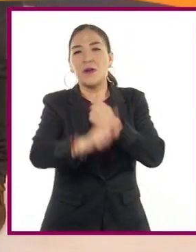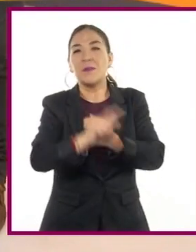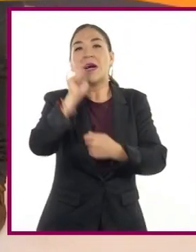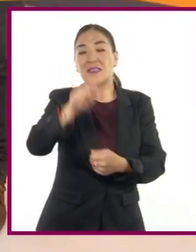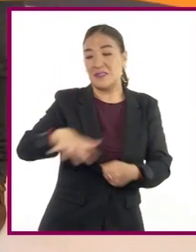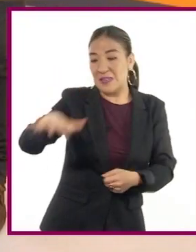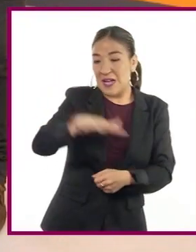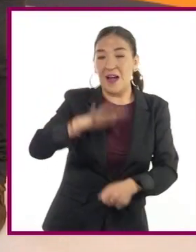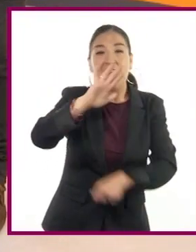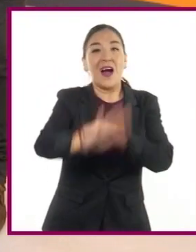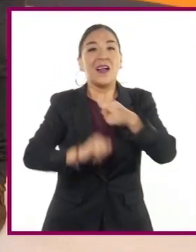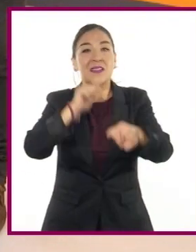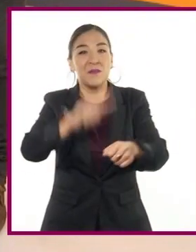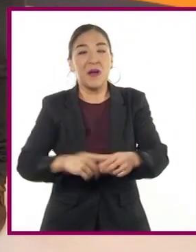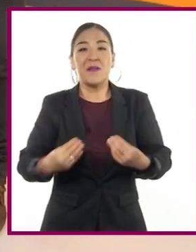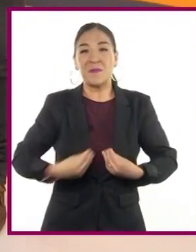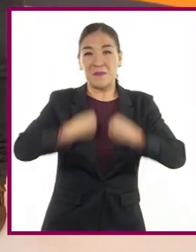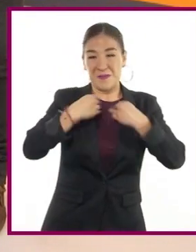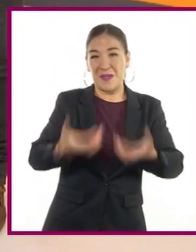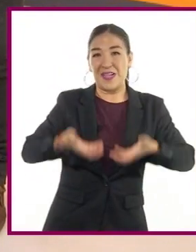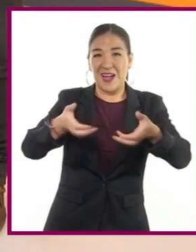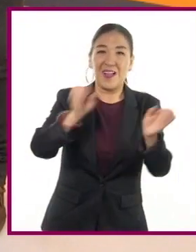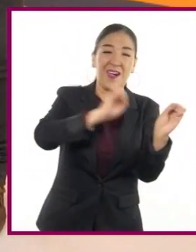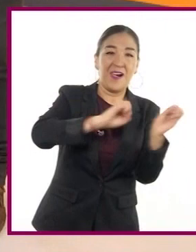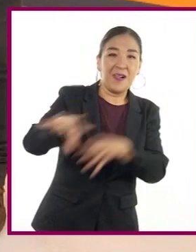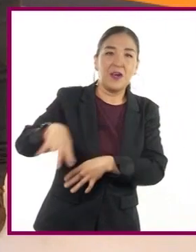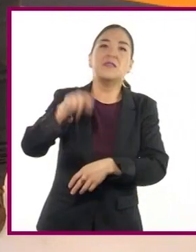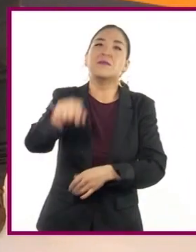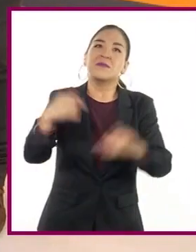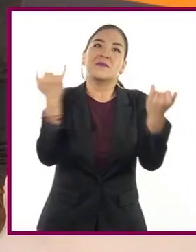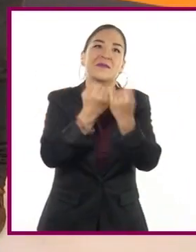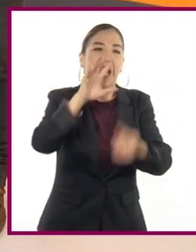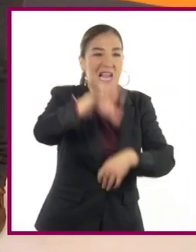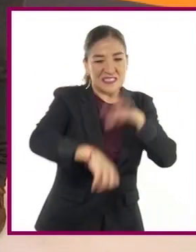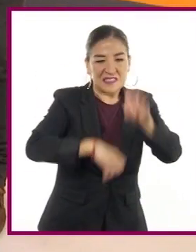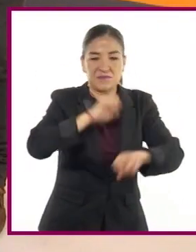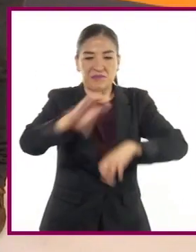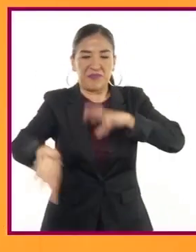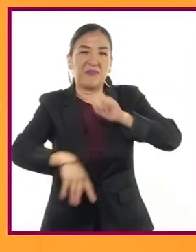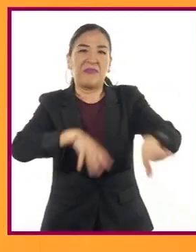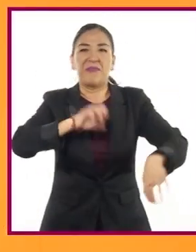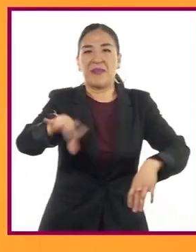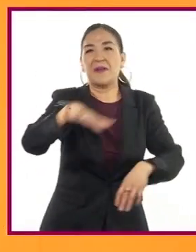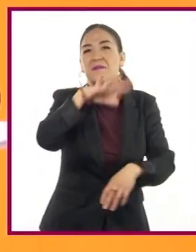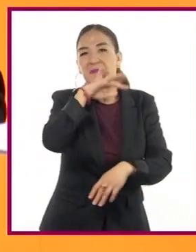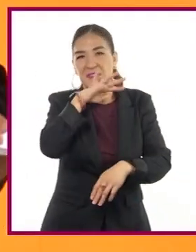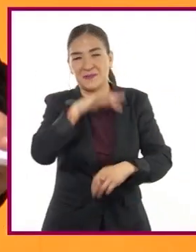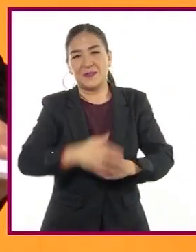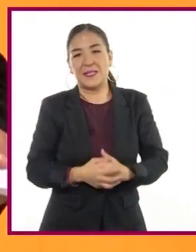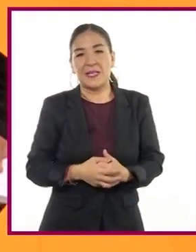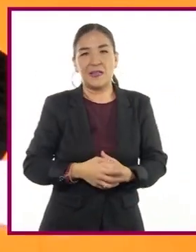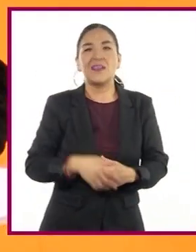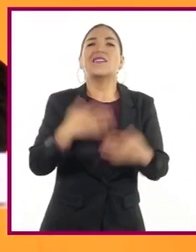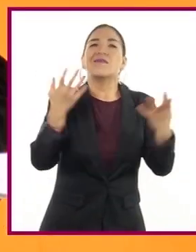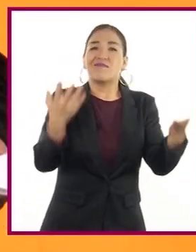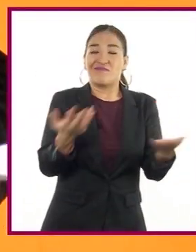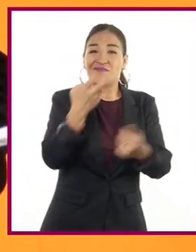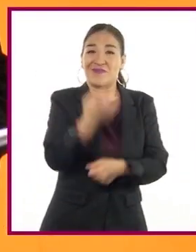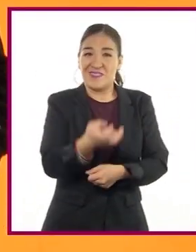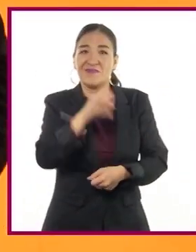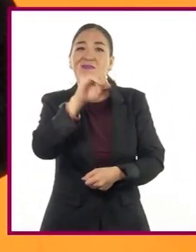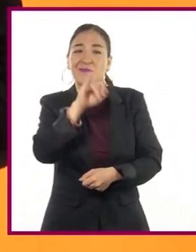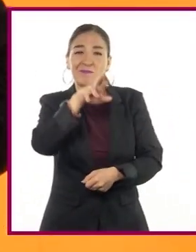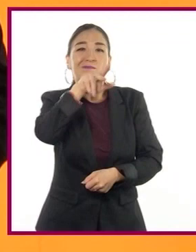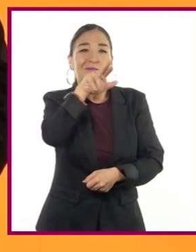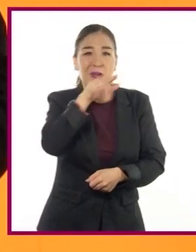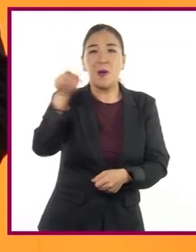animales en situación de abandono hacen desorden en esta área. Es muy preocupante todo lo que